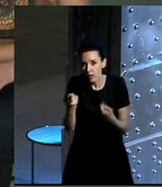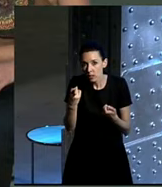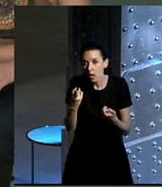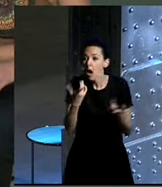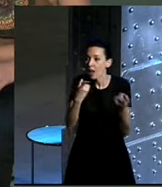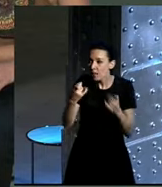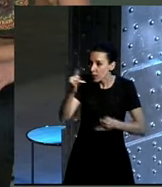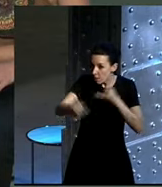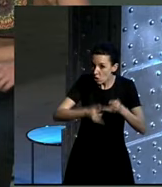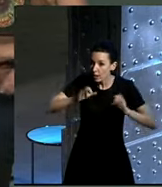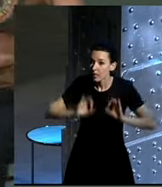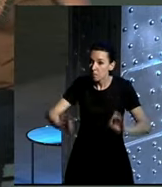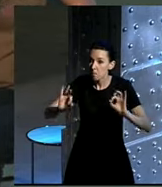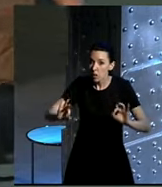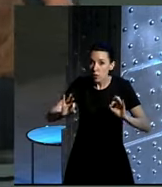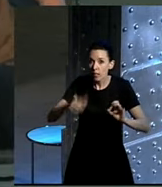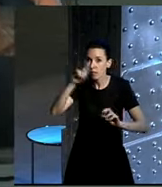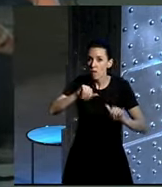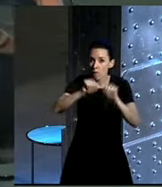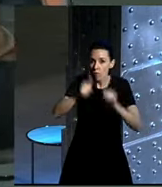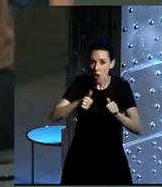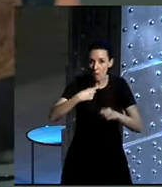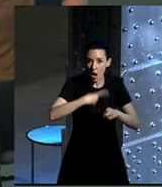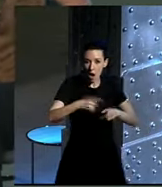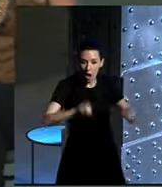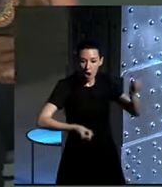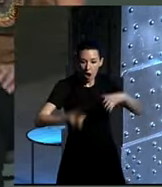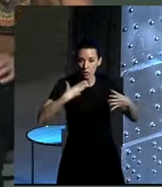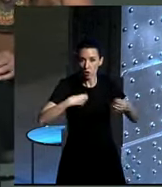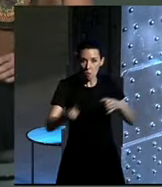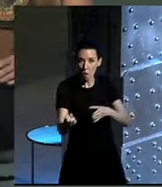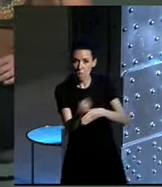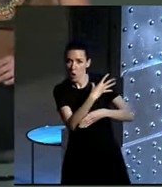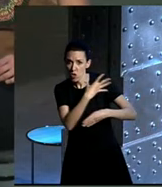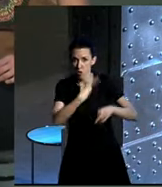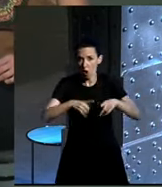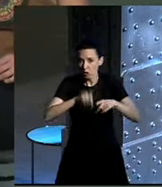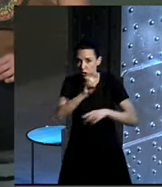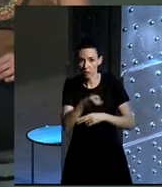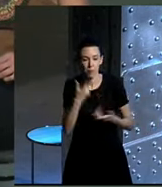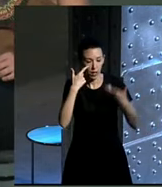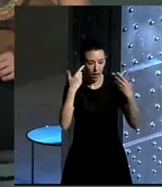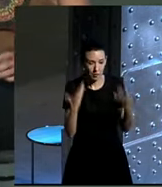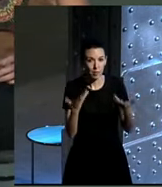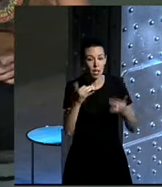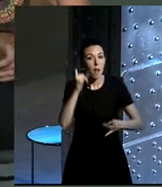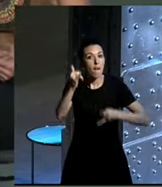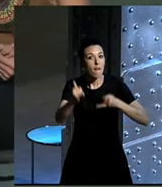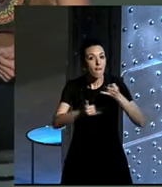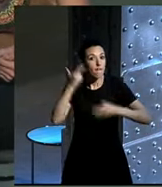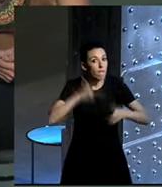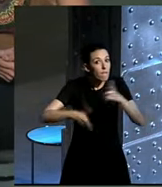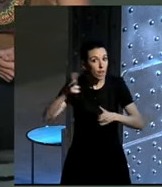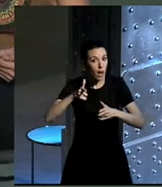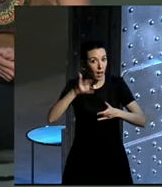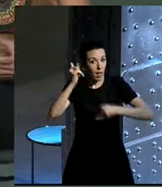bicicleta especial y hace falta una manera de transportar el proyector, en fin, todo lo demás. Vamos, el viaje en bici, que es lo que